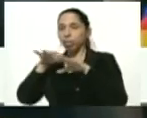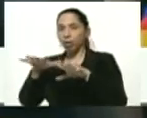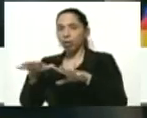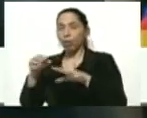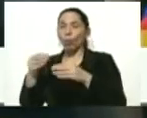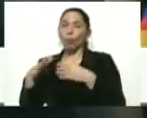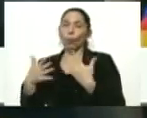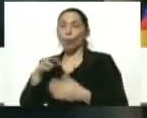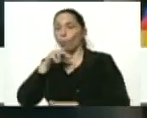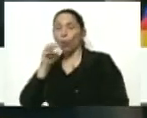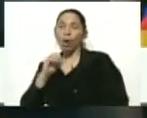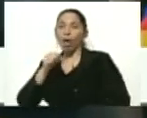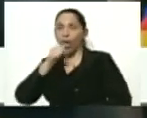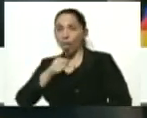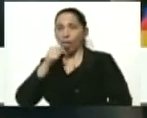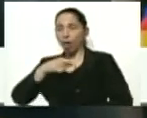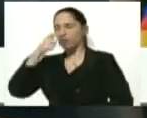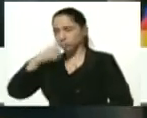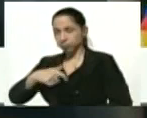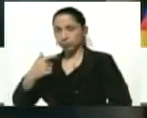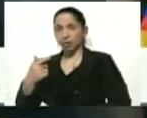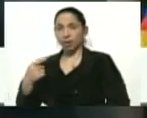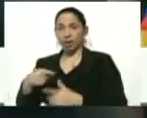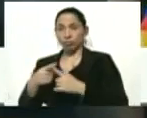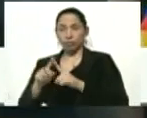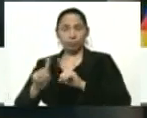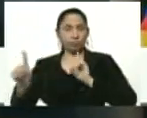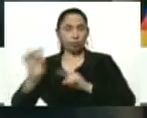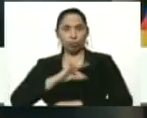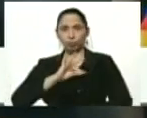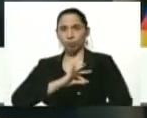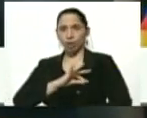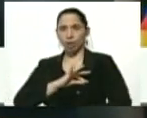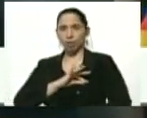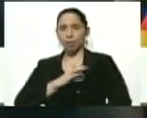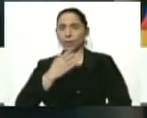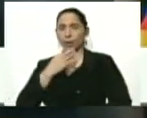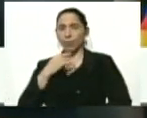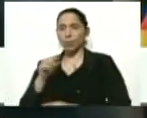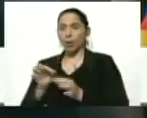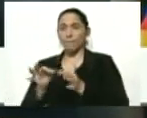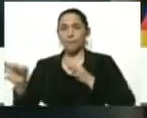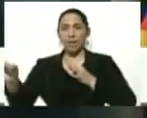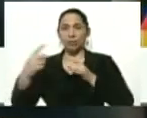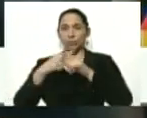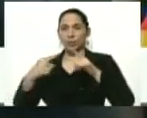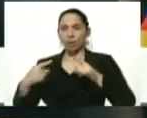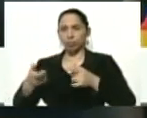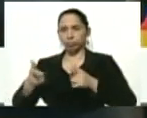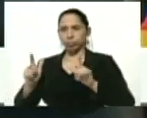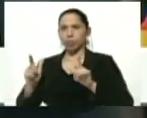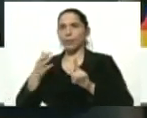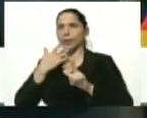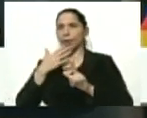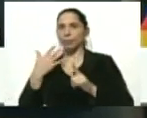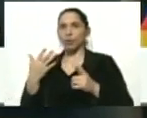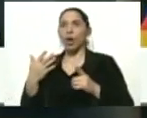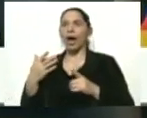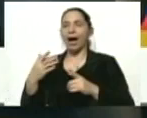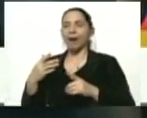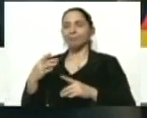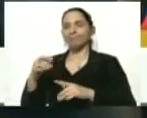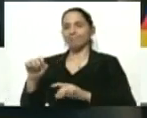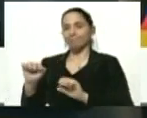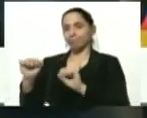hablamos, cuando tosemos, cuando estornudamos. El distanciamiento social de por lo menos metro y medio nos va a limitar esa transmisión